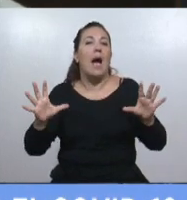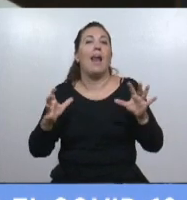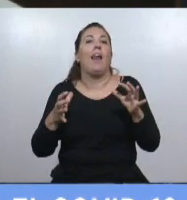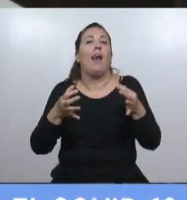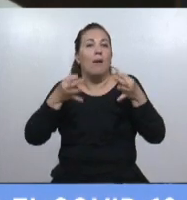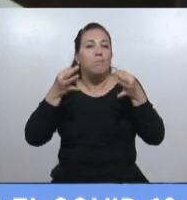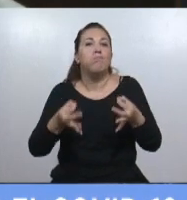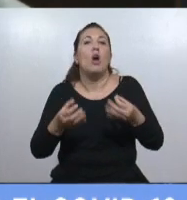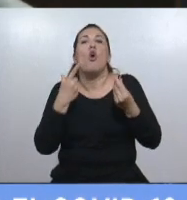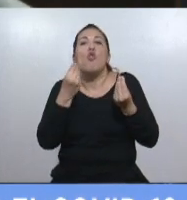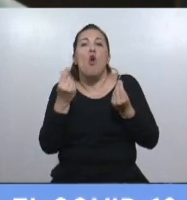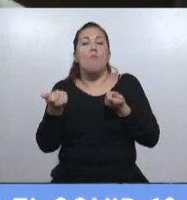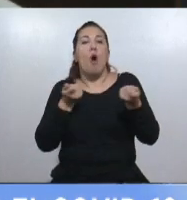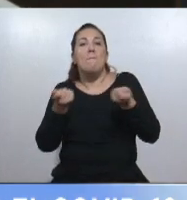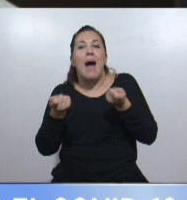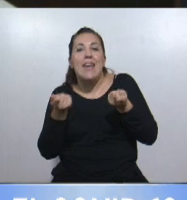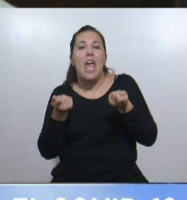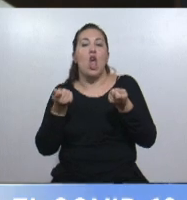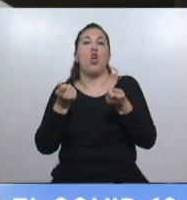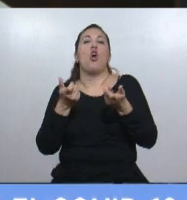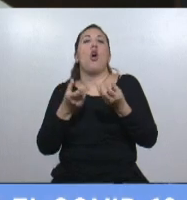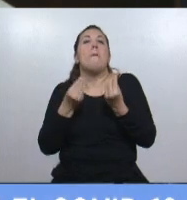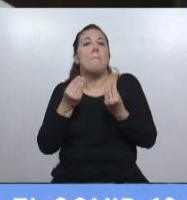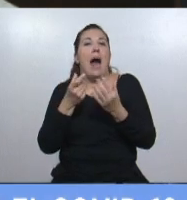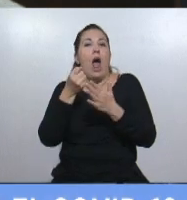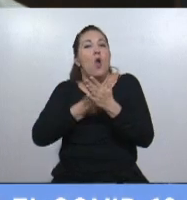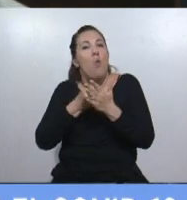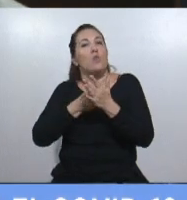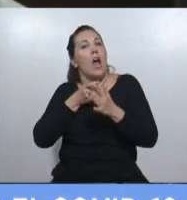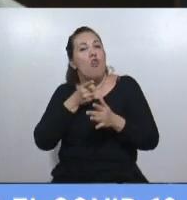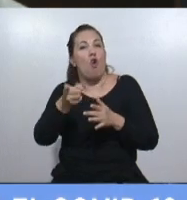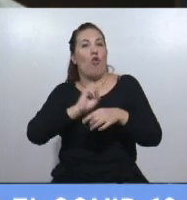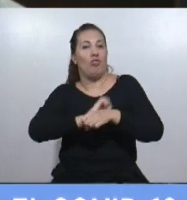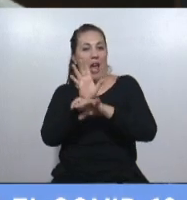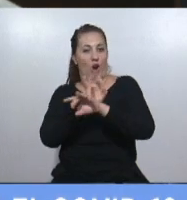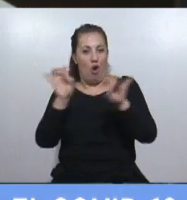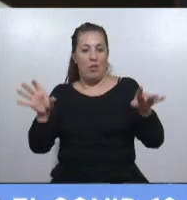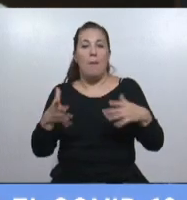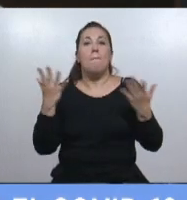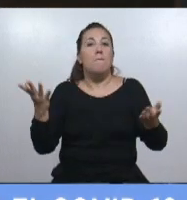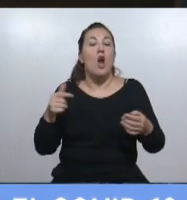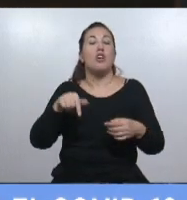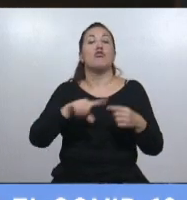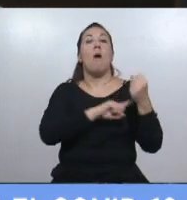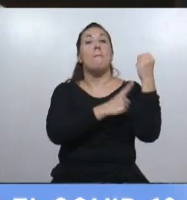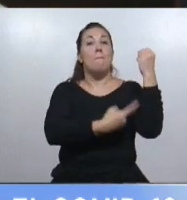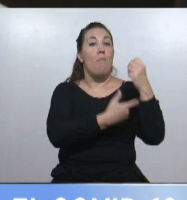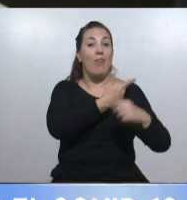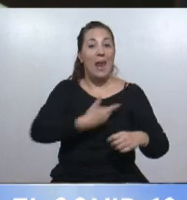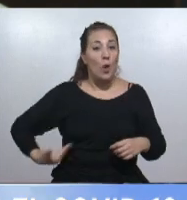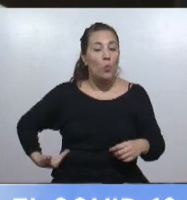normal administración y combate a esta pandemia. Por eso, la decisión del Poder Ejecutivo